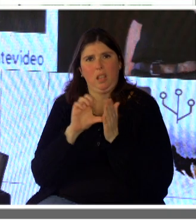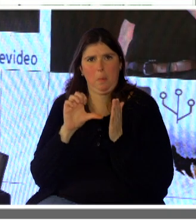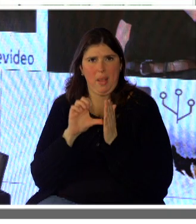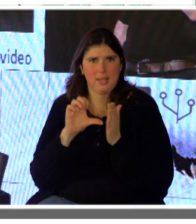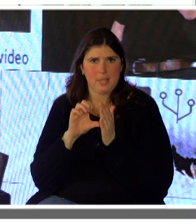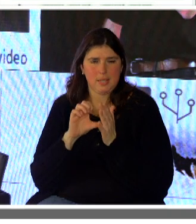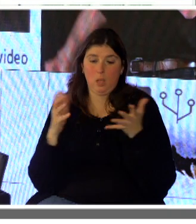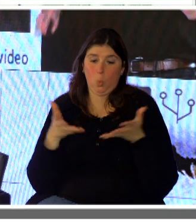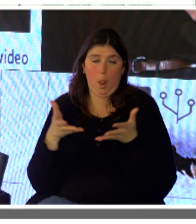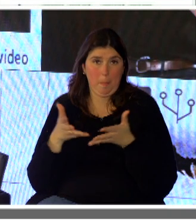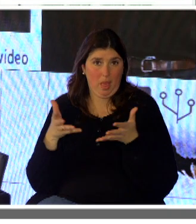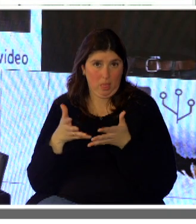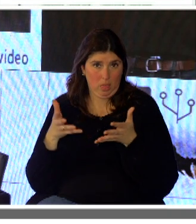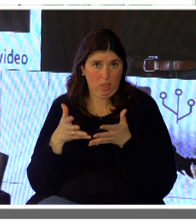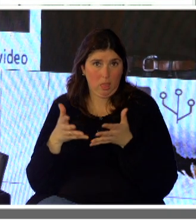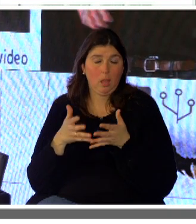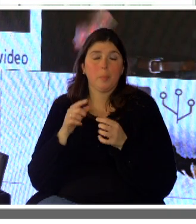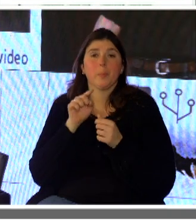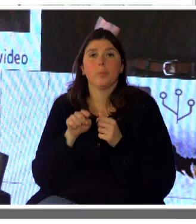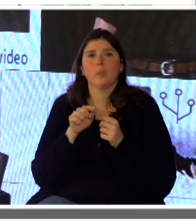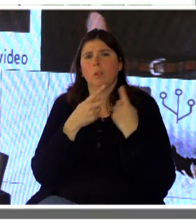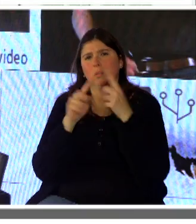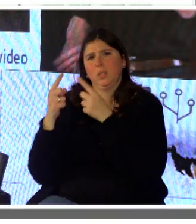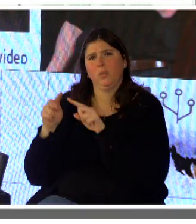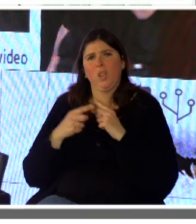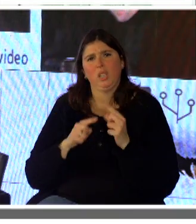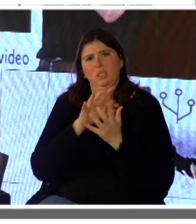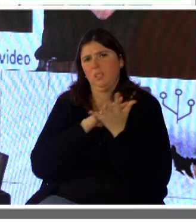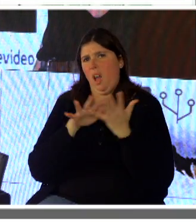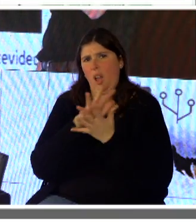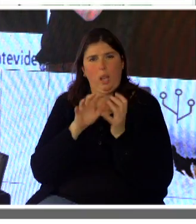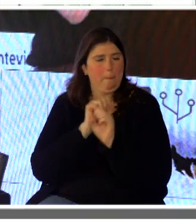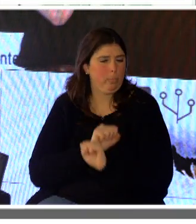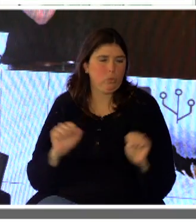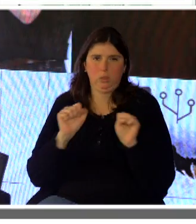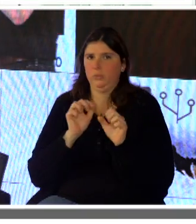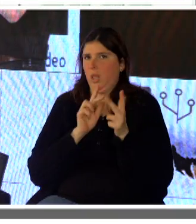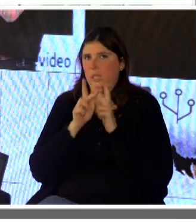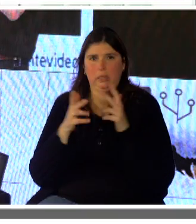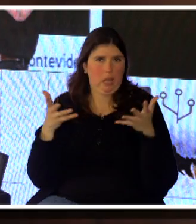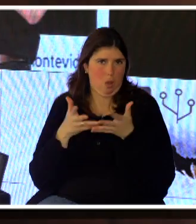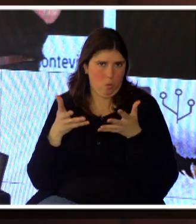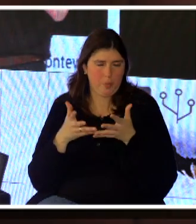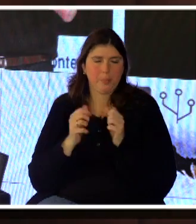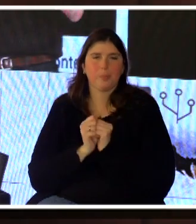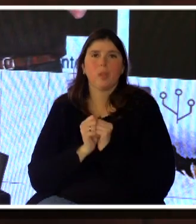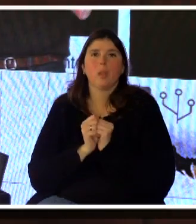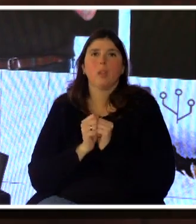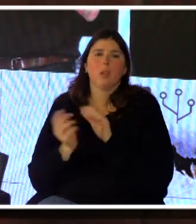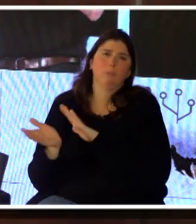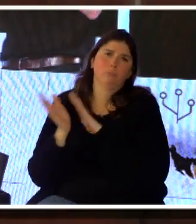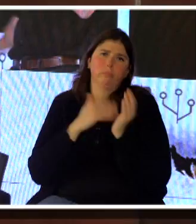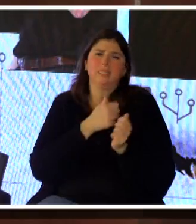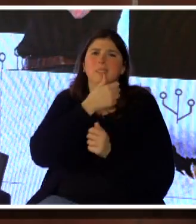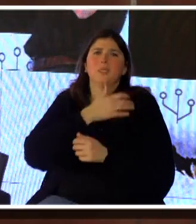actualmente, que abarcan una cantidad de áreas imposible de enumerar. Guardando además historia de